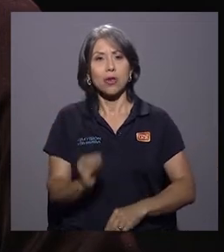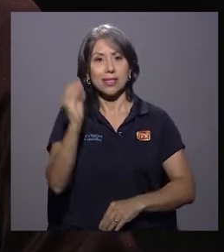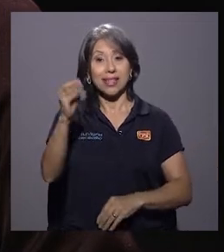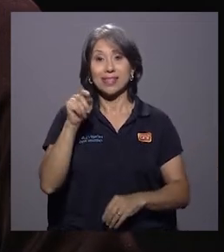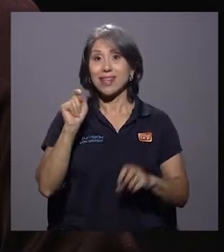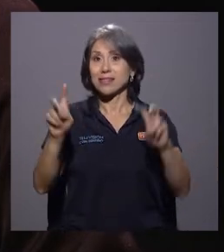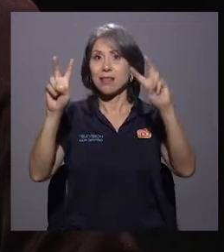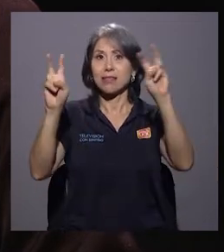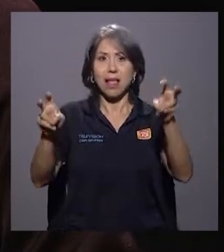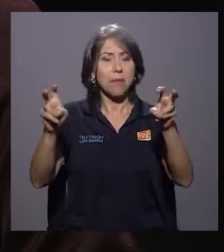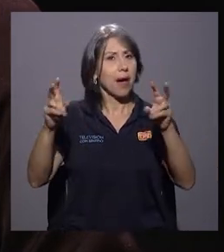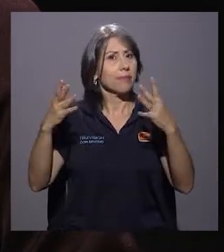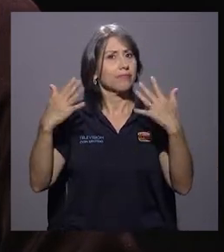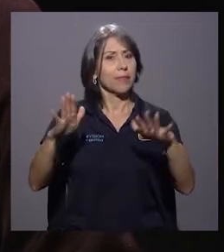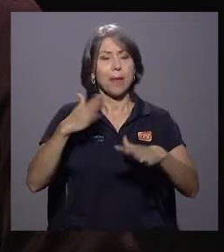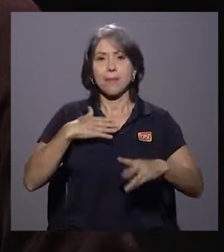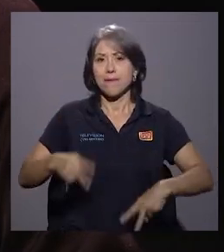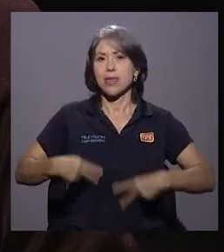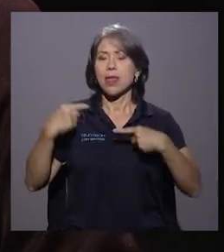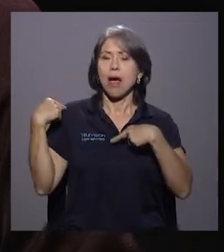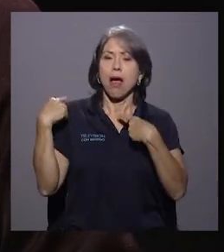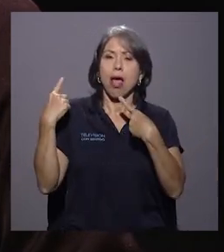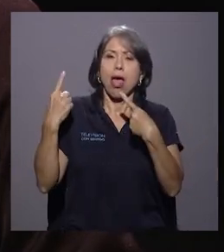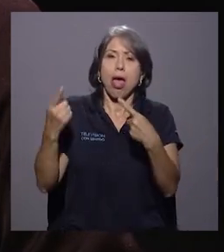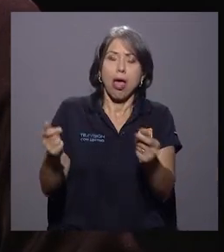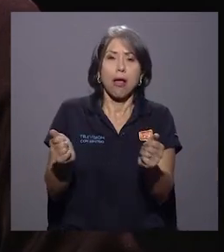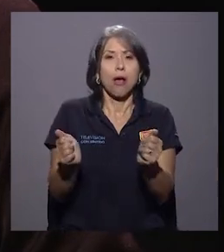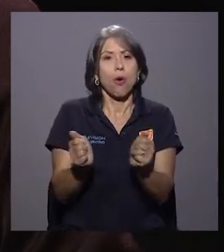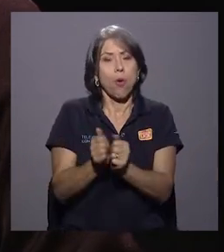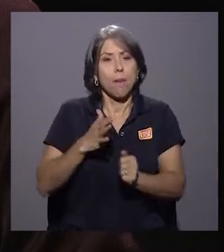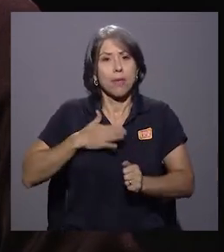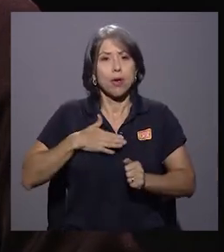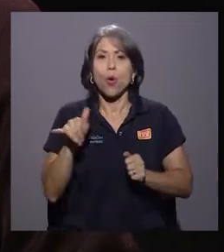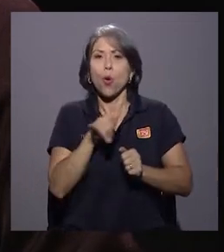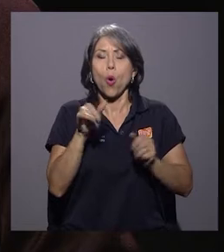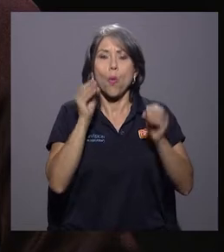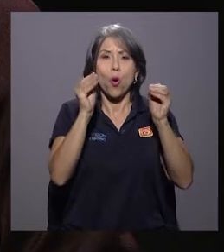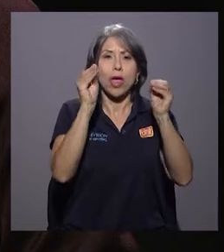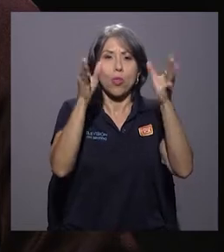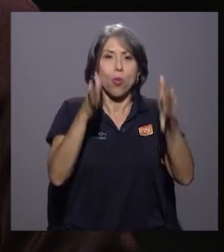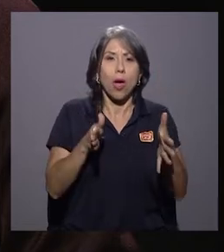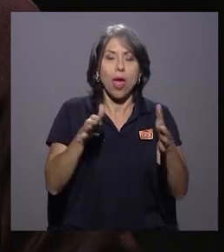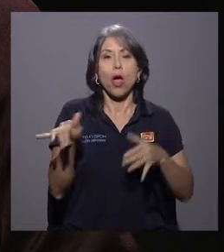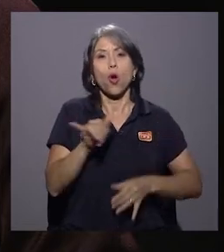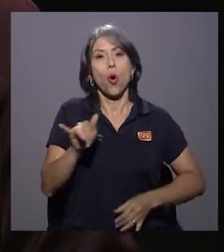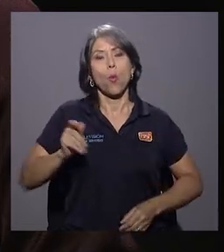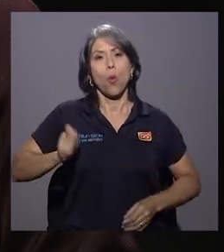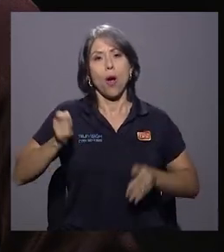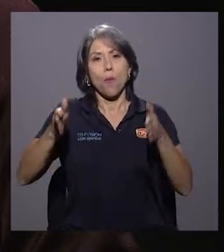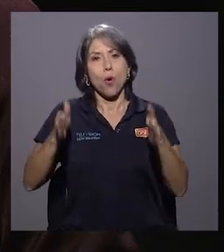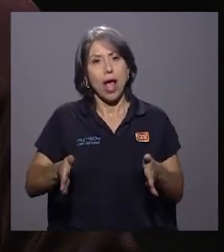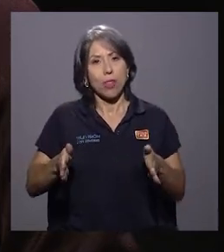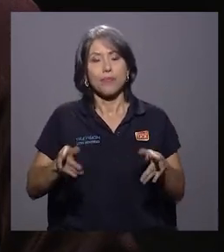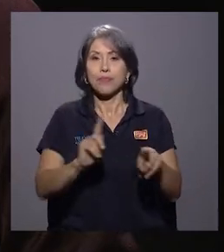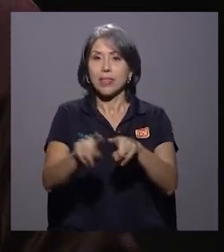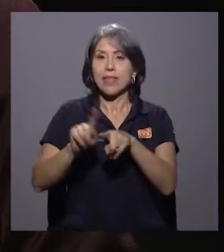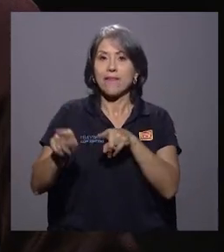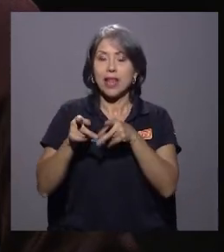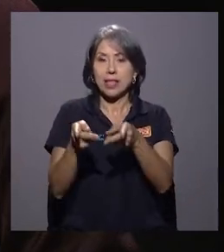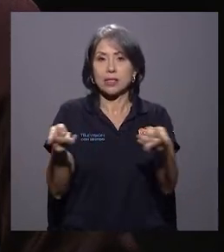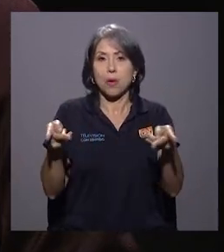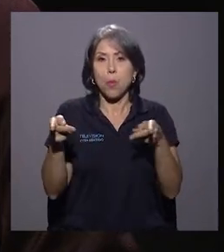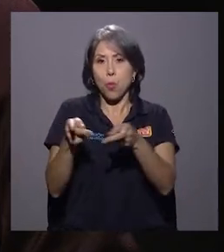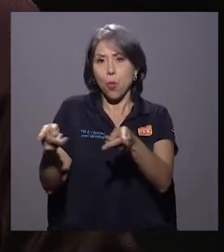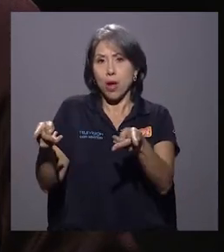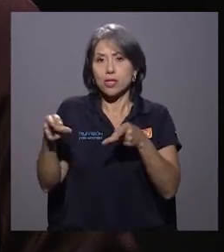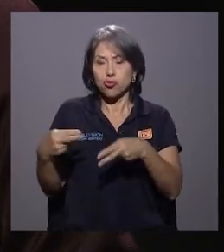me ha acompañado a lo largo de mi vida, tanto como educadora, como abogada, y en los puestos que he venido desempeñando, siempre